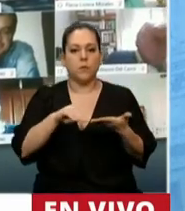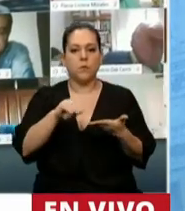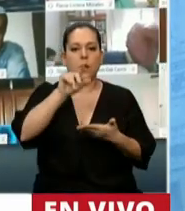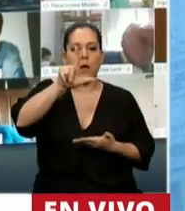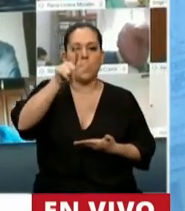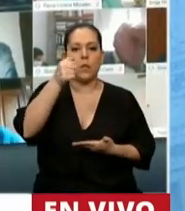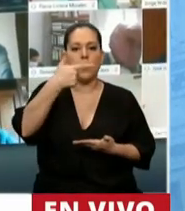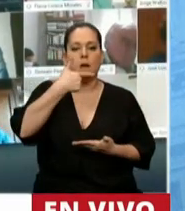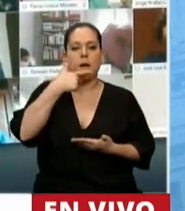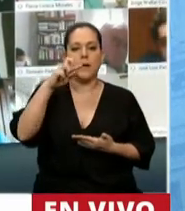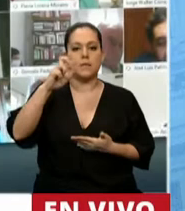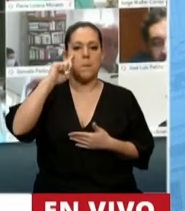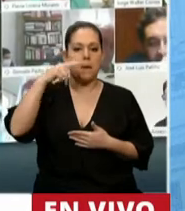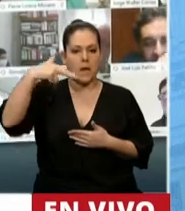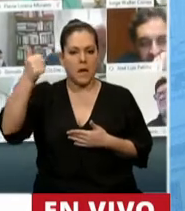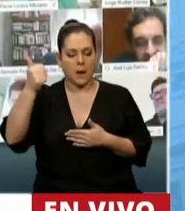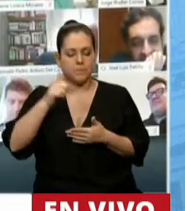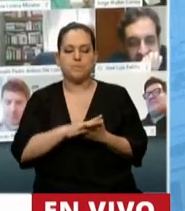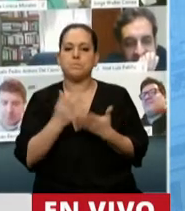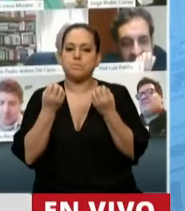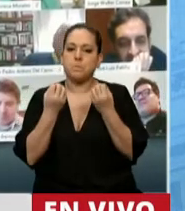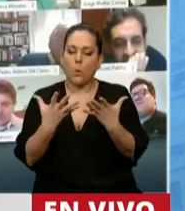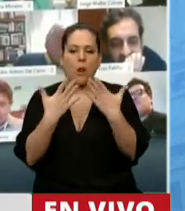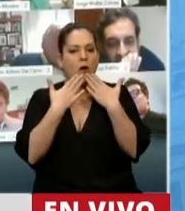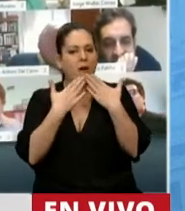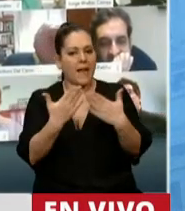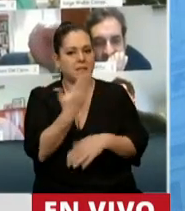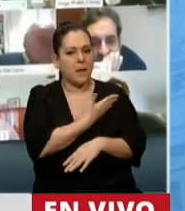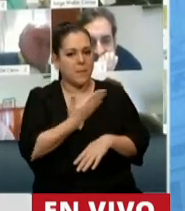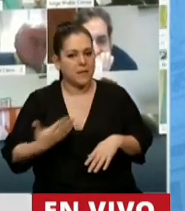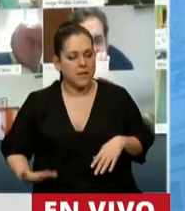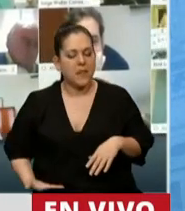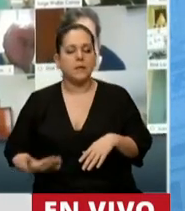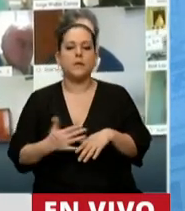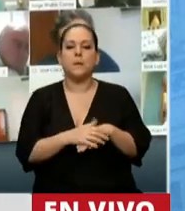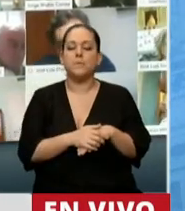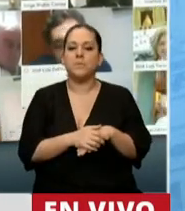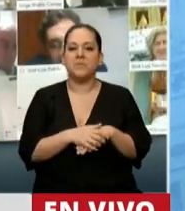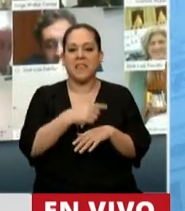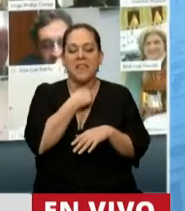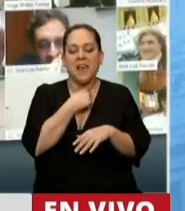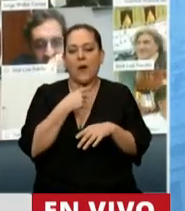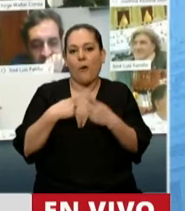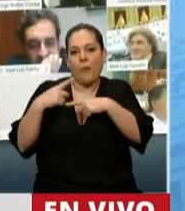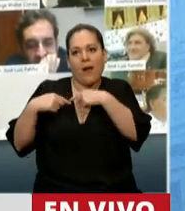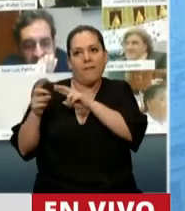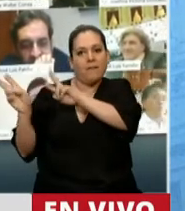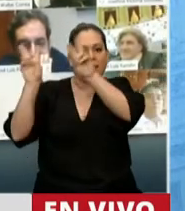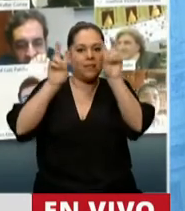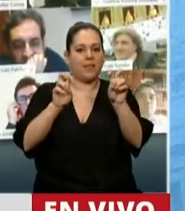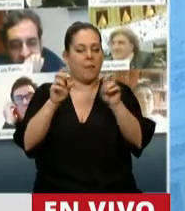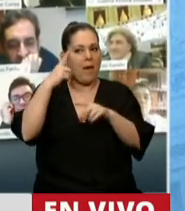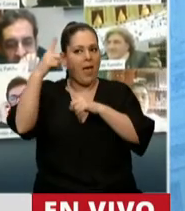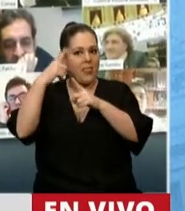Gracias, Presidente. Bueno, voy a tratar de un poco retomar algunas ideas que